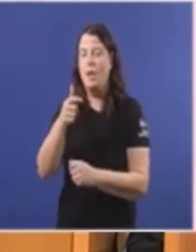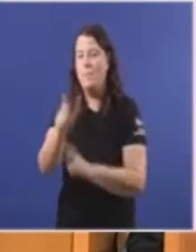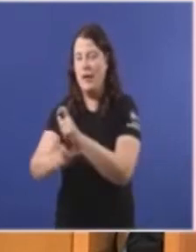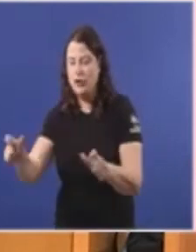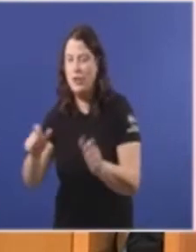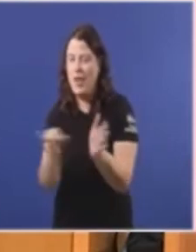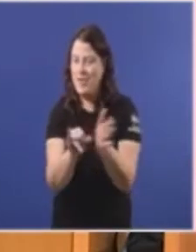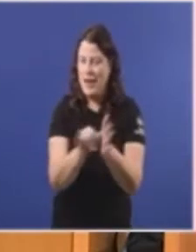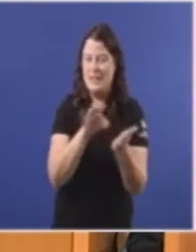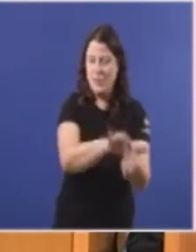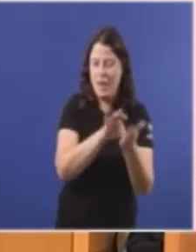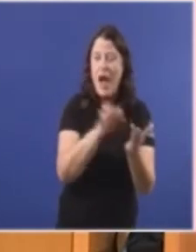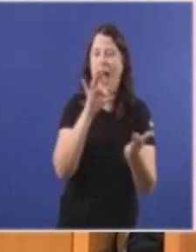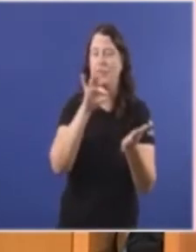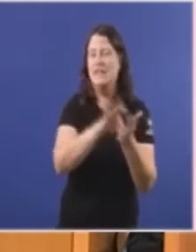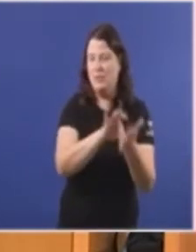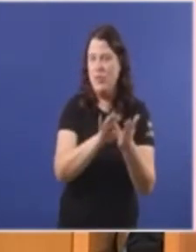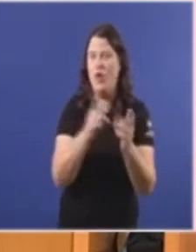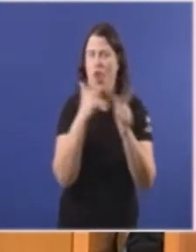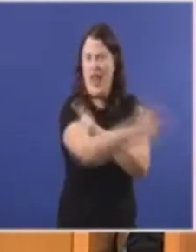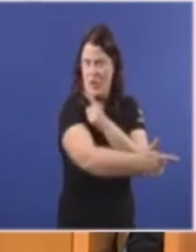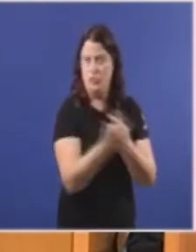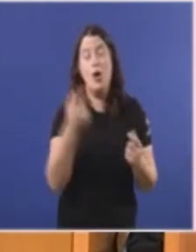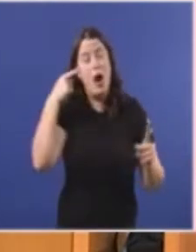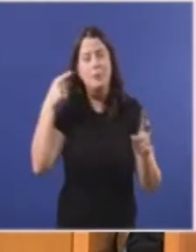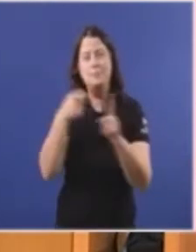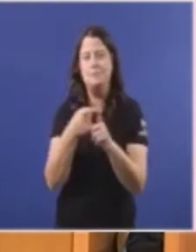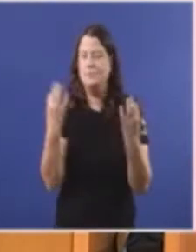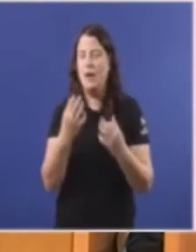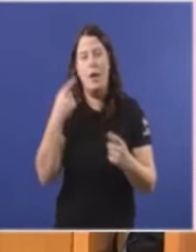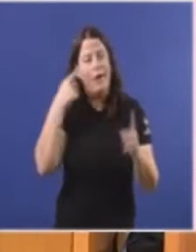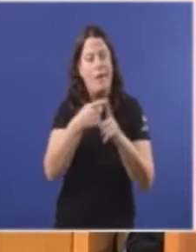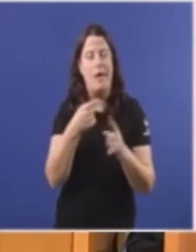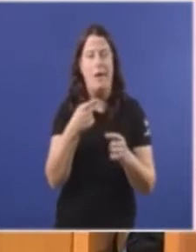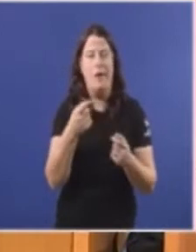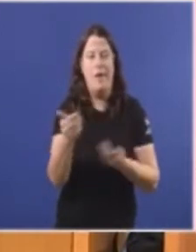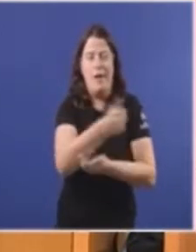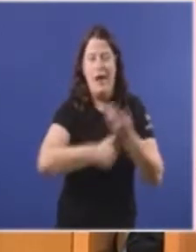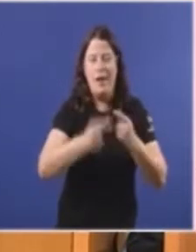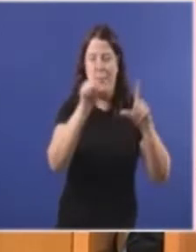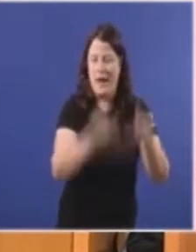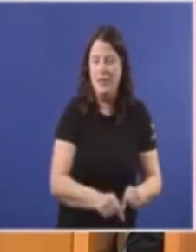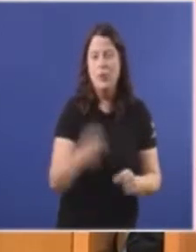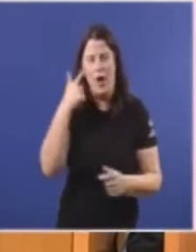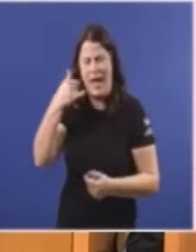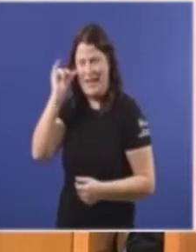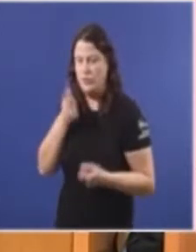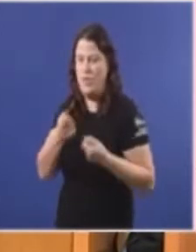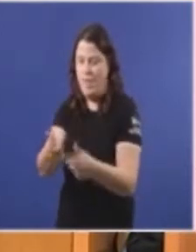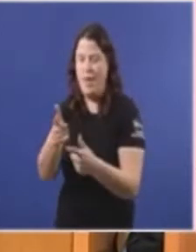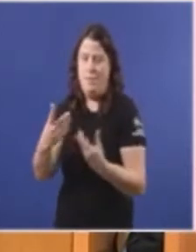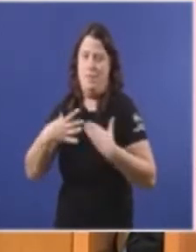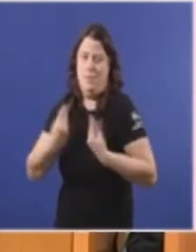En vez del servicio a la ciudadanía Con el objeto de abaratar costes E con graves riesgos para a vida de las